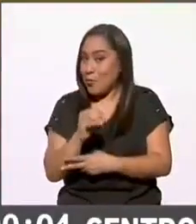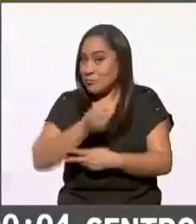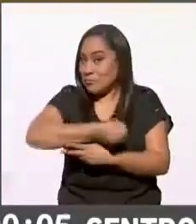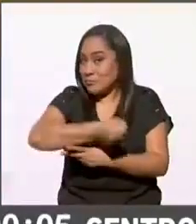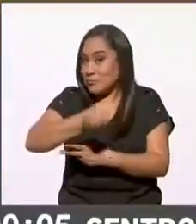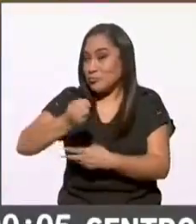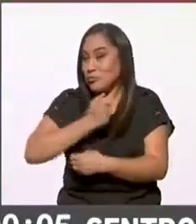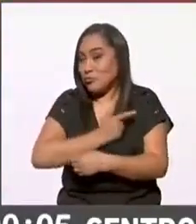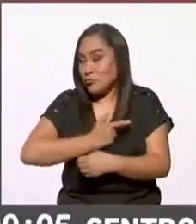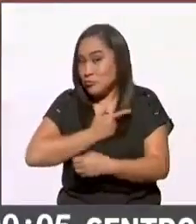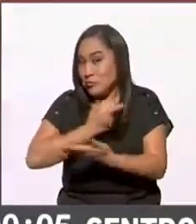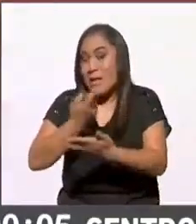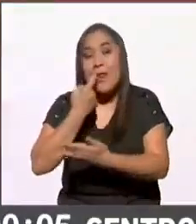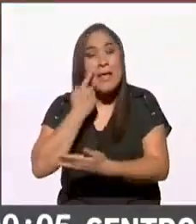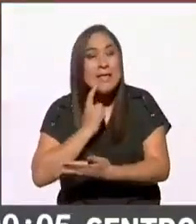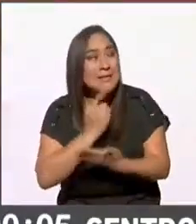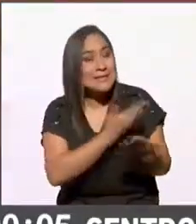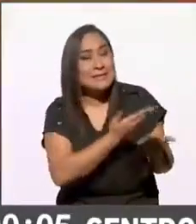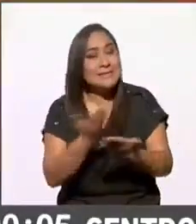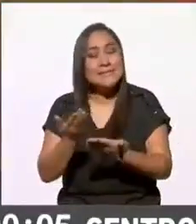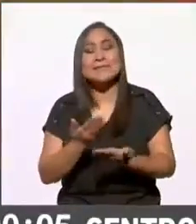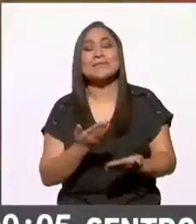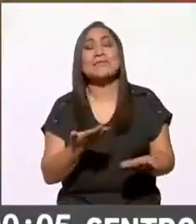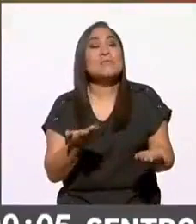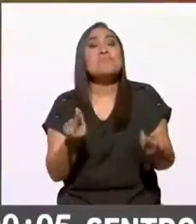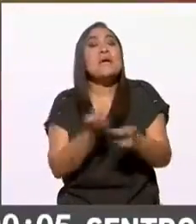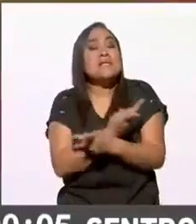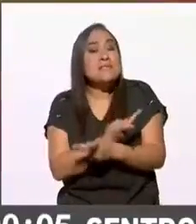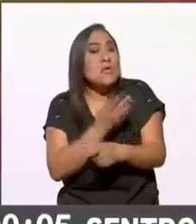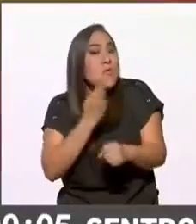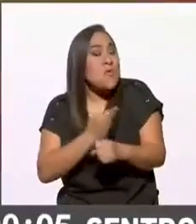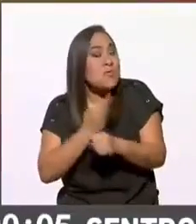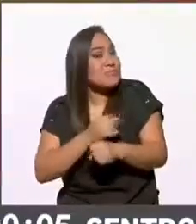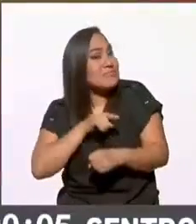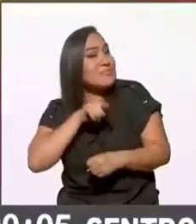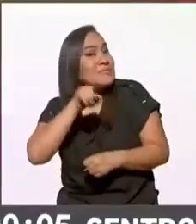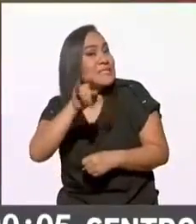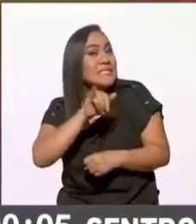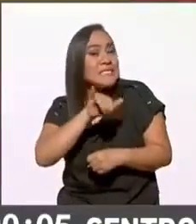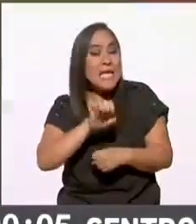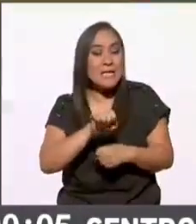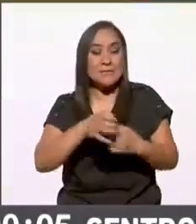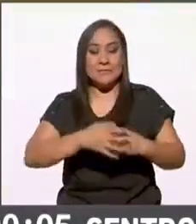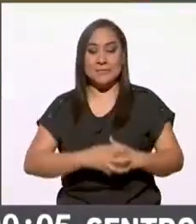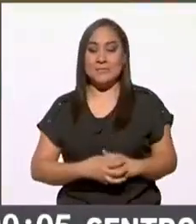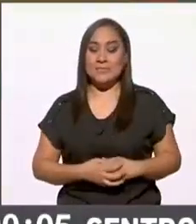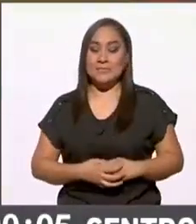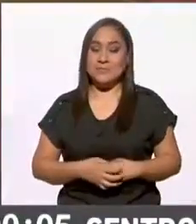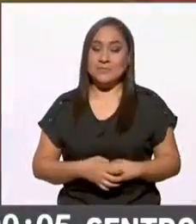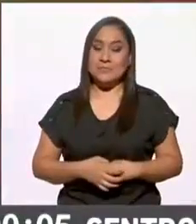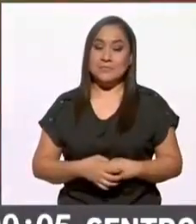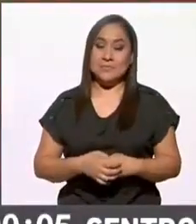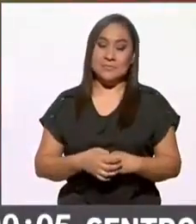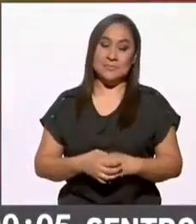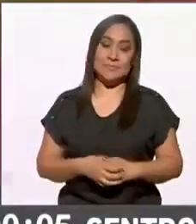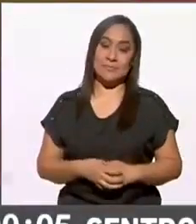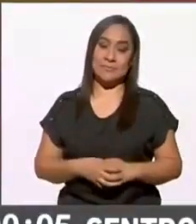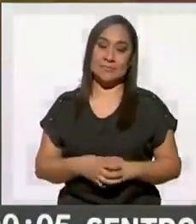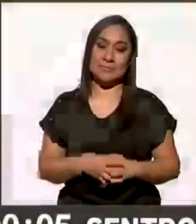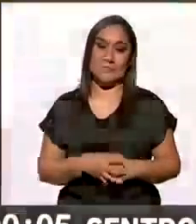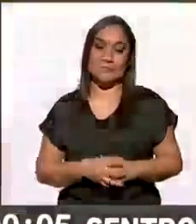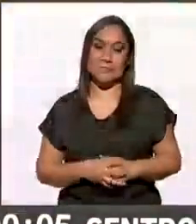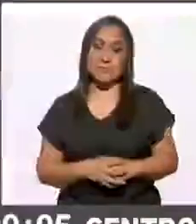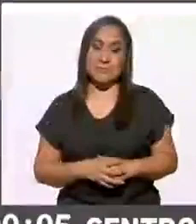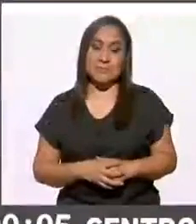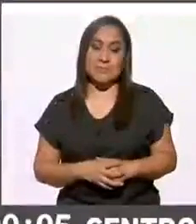muy buenas noches Leticia Eduardo ¿Cómo está? ¿Qué sucede en estos momentos allá en el INE? ¿Cómo está? sucede en estos momentos allá en el